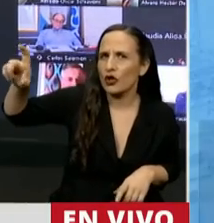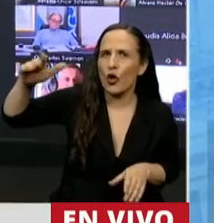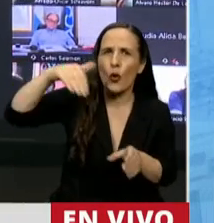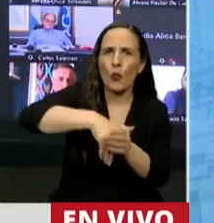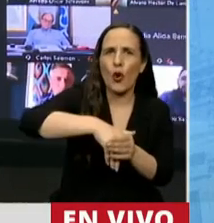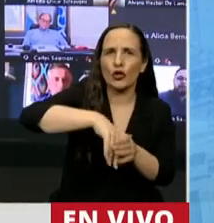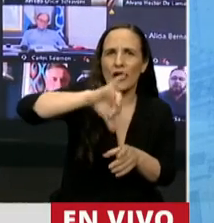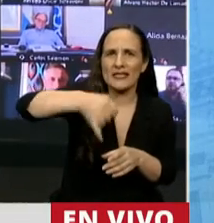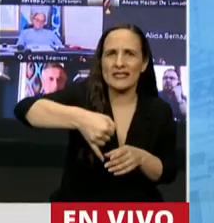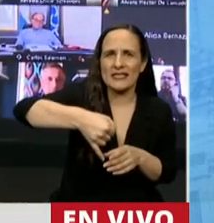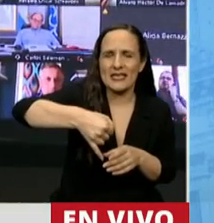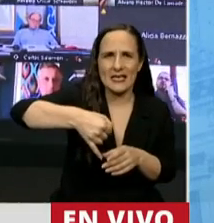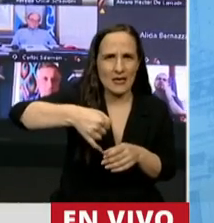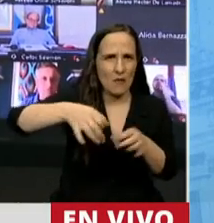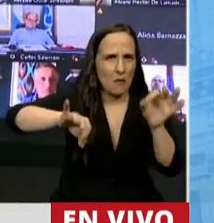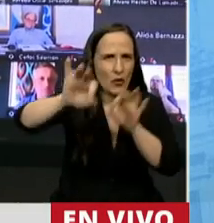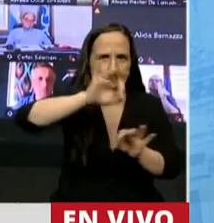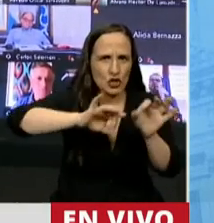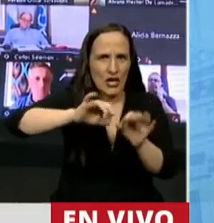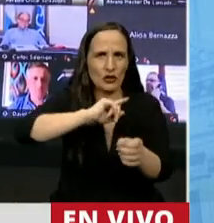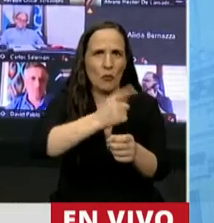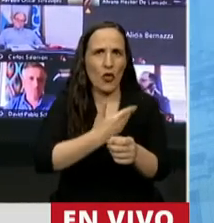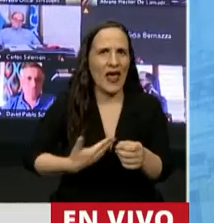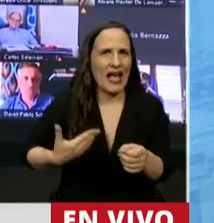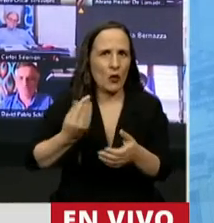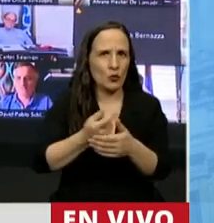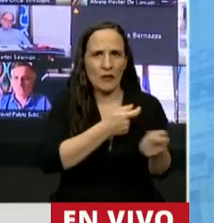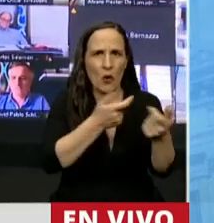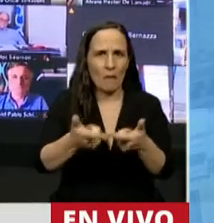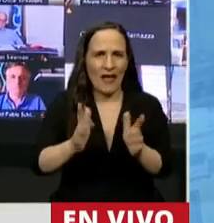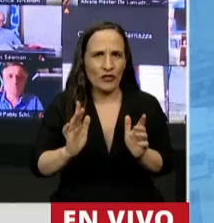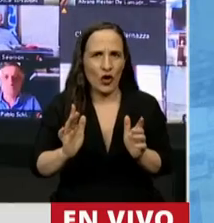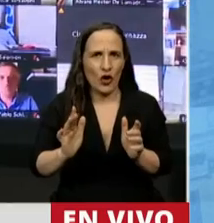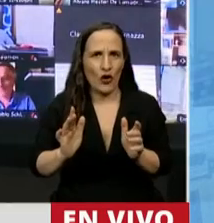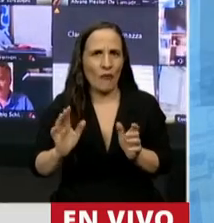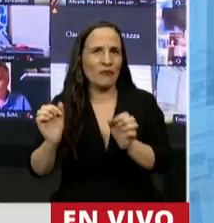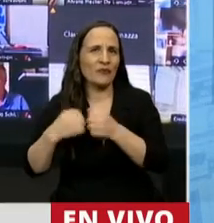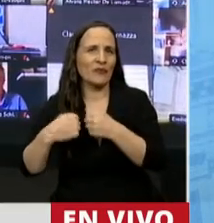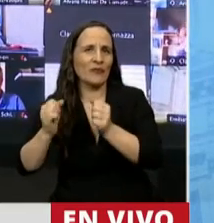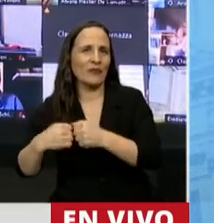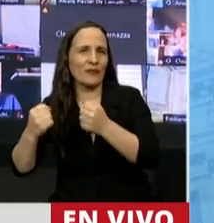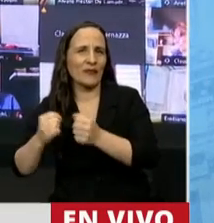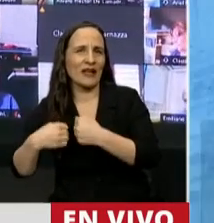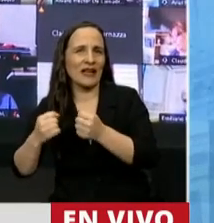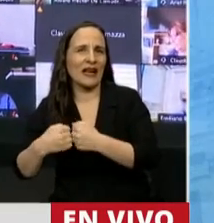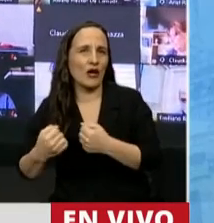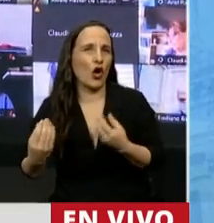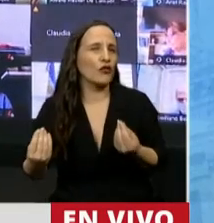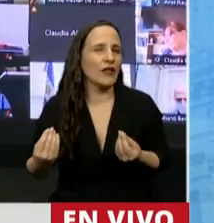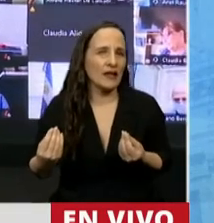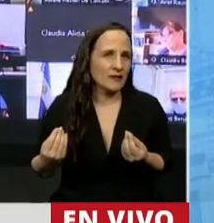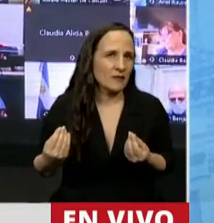votar positivamente los proyectos del Ejecutivo Nacional y esconderse de la